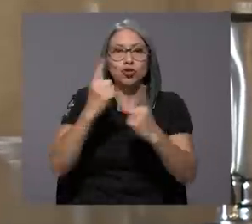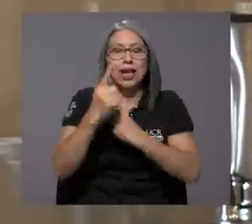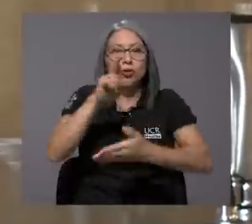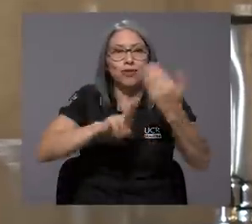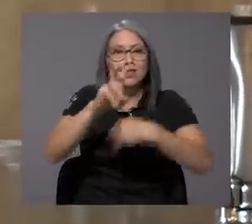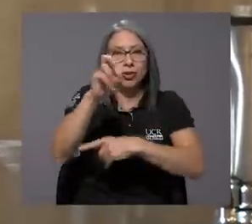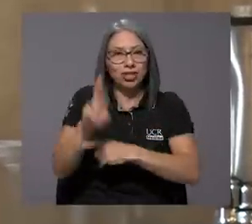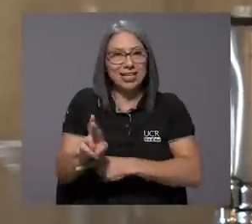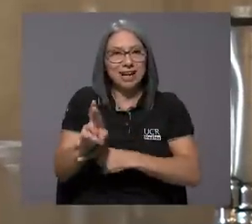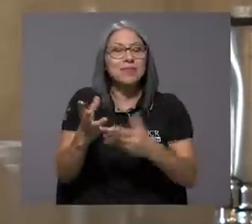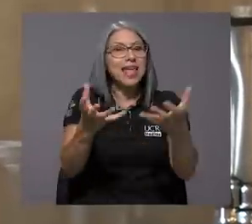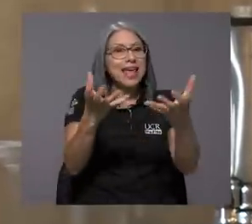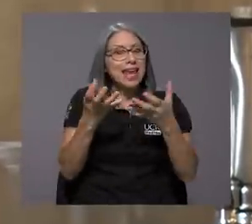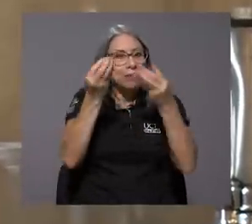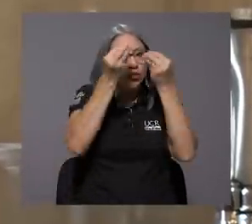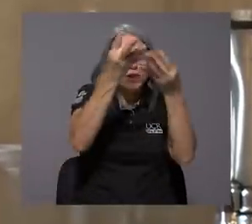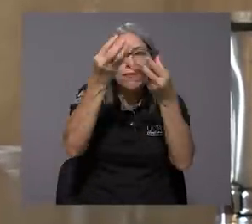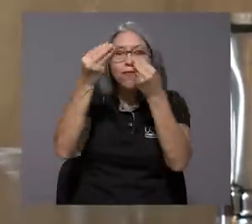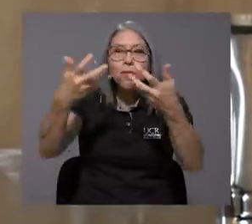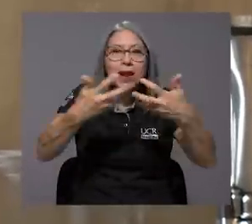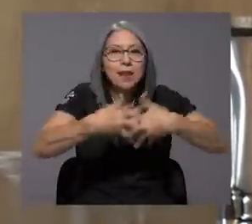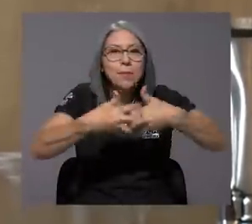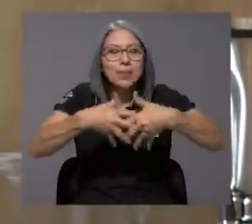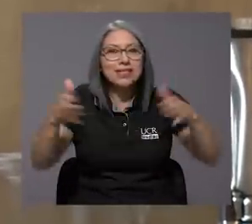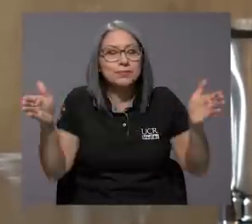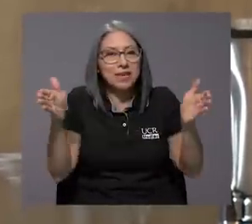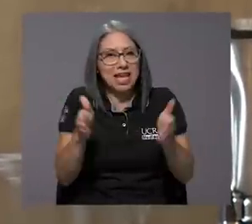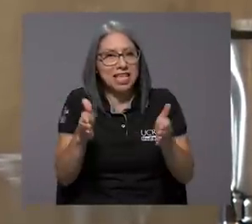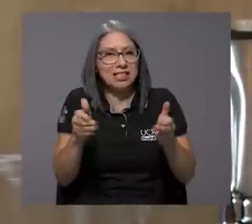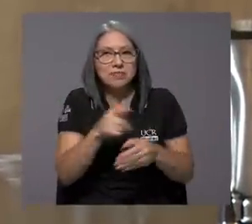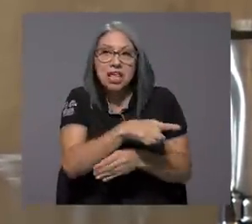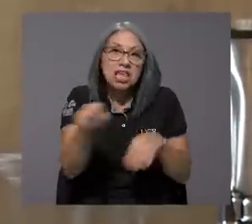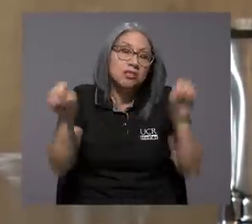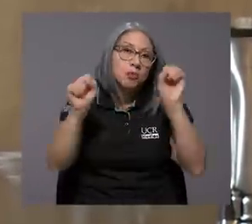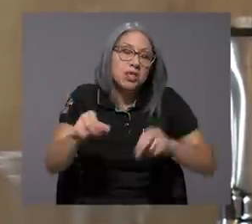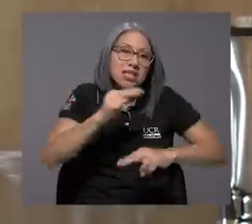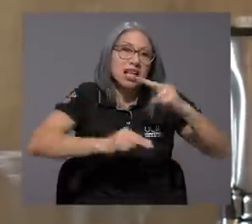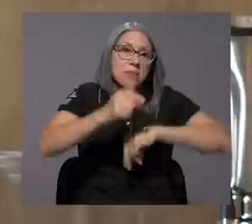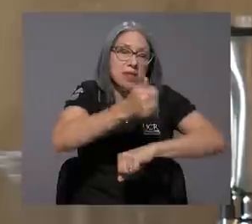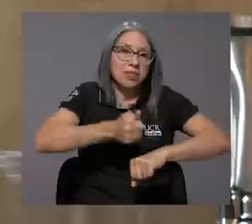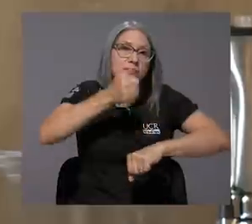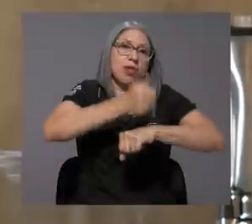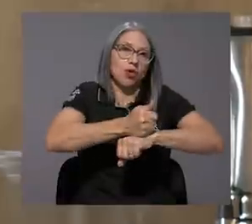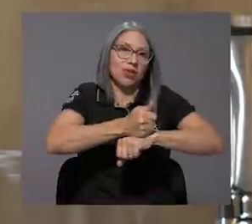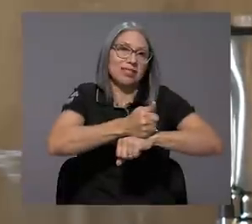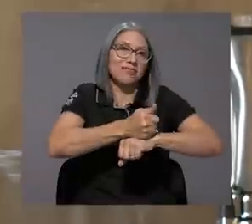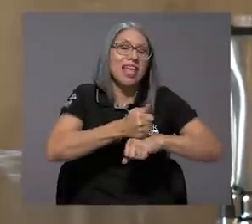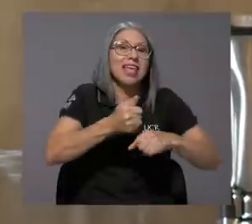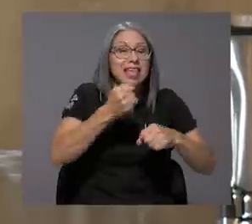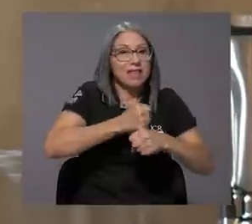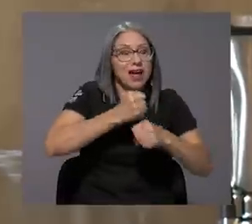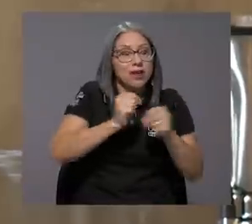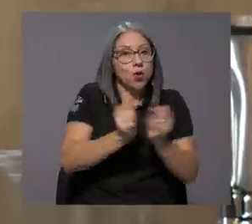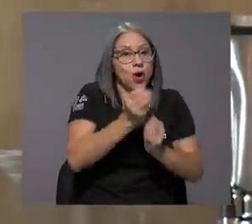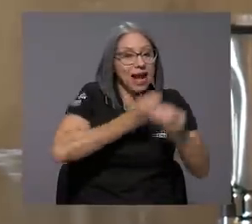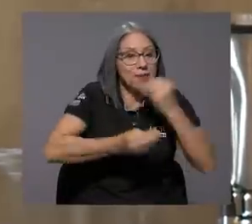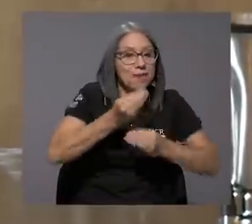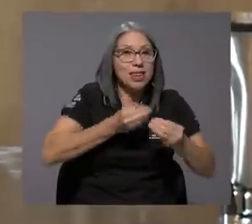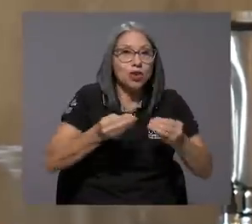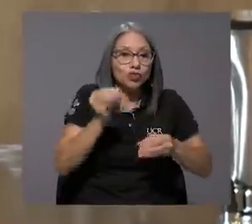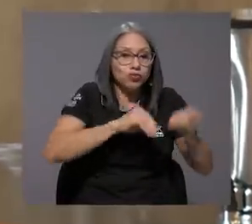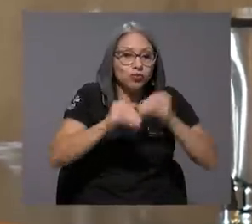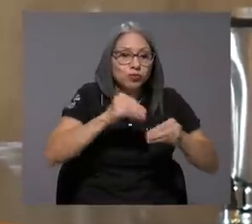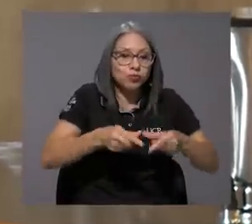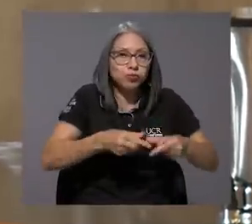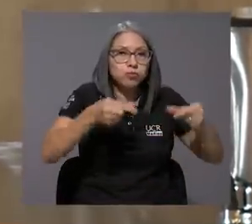Rica, que buscamos dar información a pequeñas empresas, que pueden ser emprendedores, que procesan alimentos